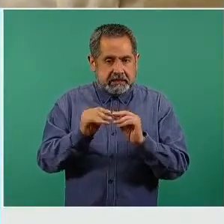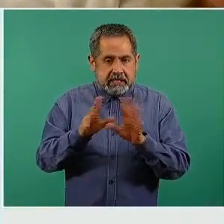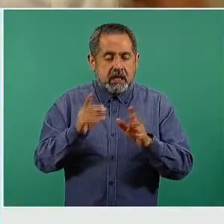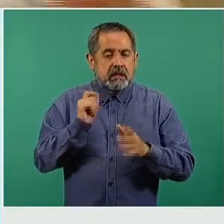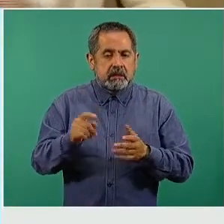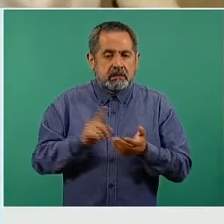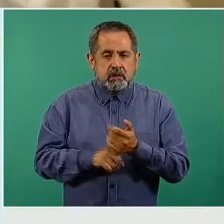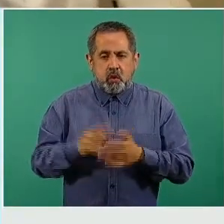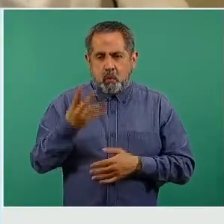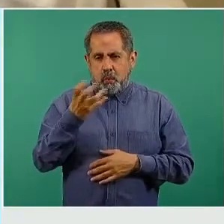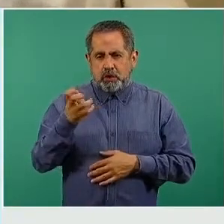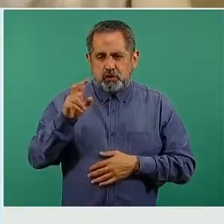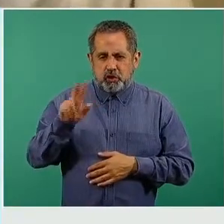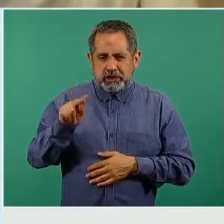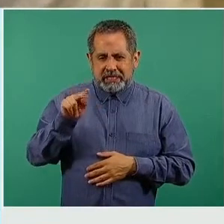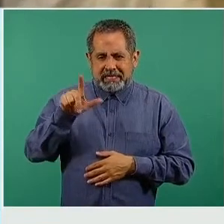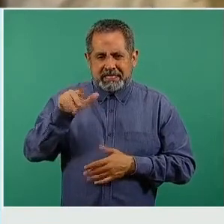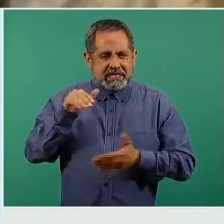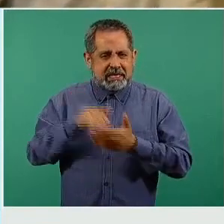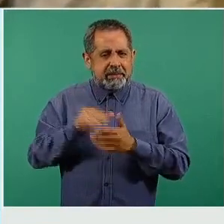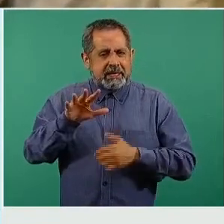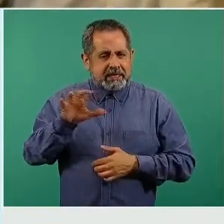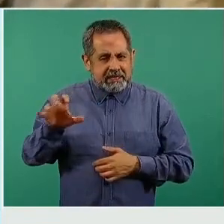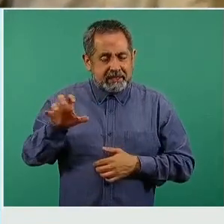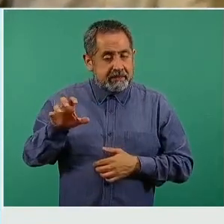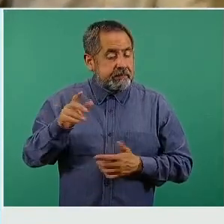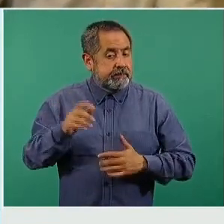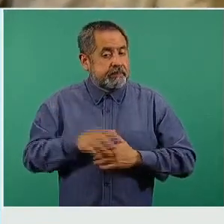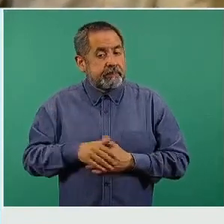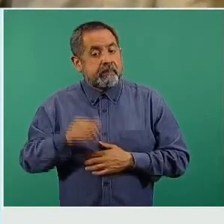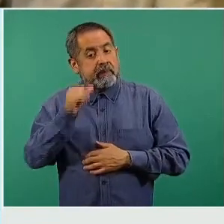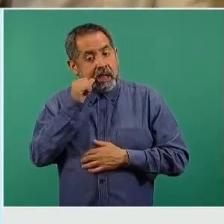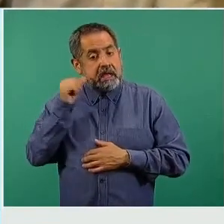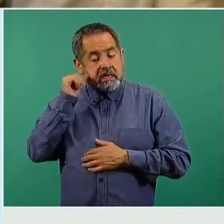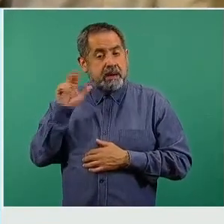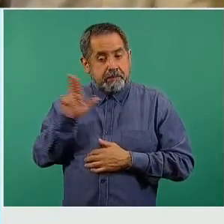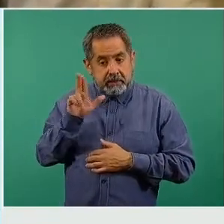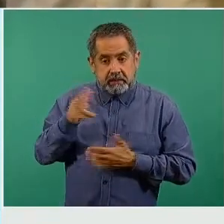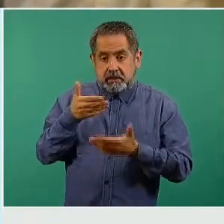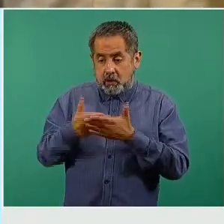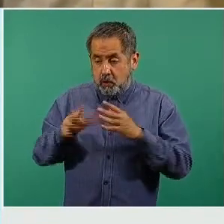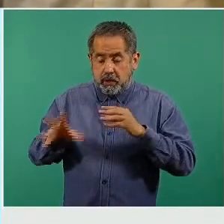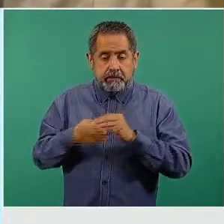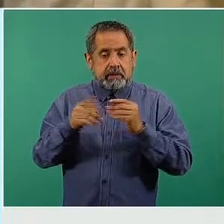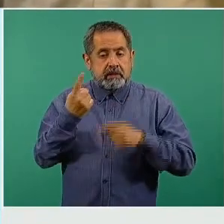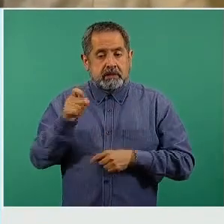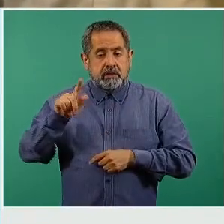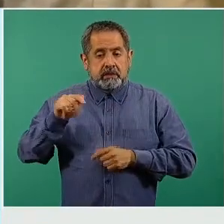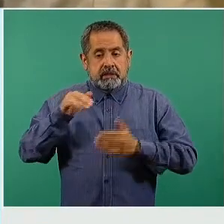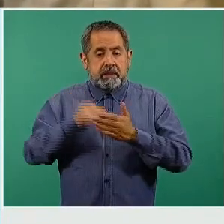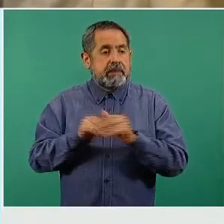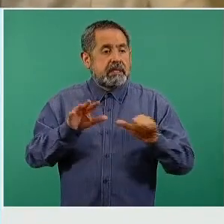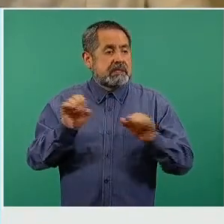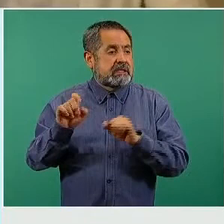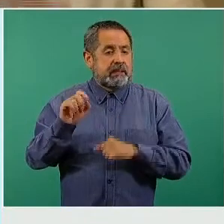fueron 487.500 ayer martes y hoy está 170.625.